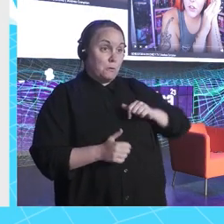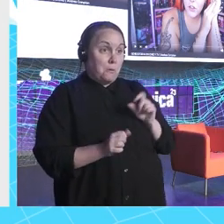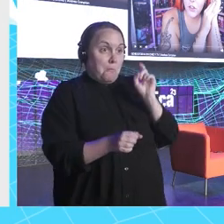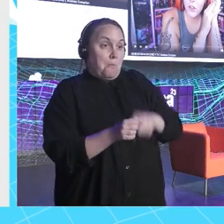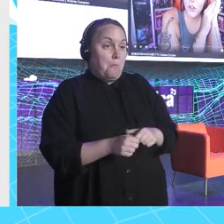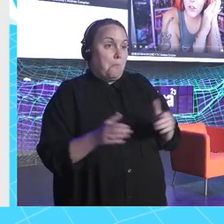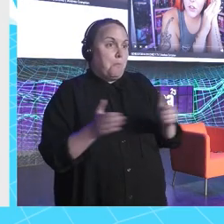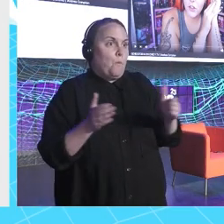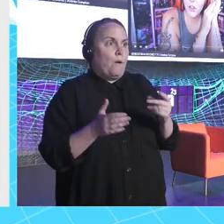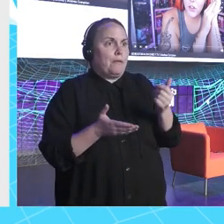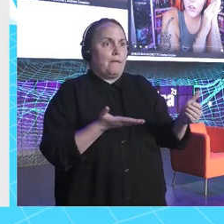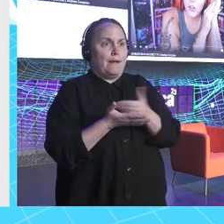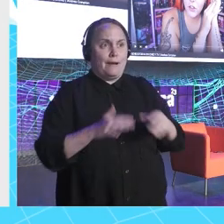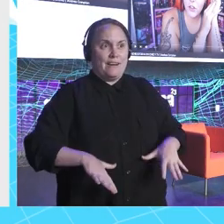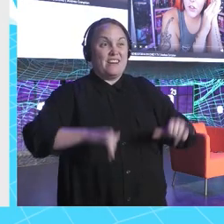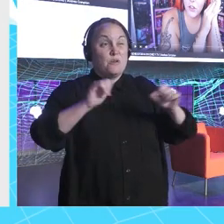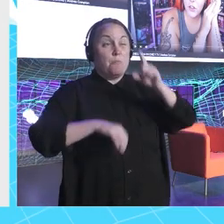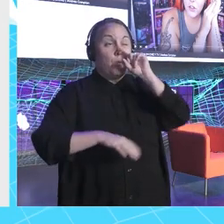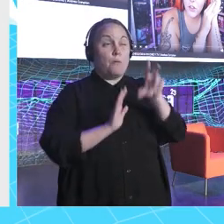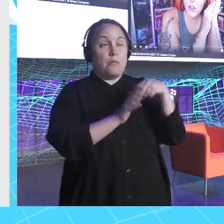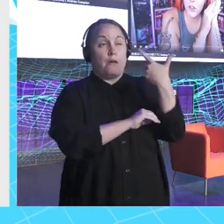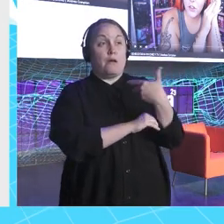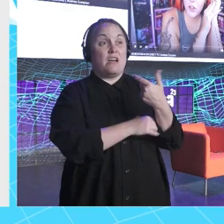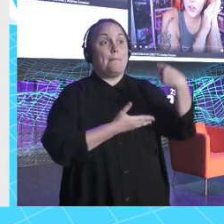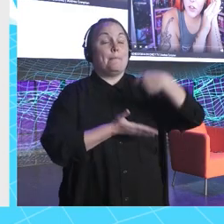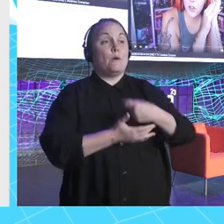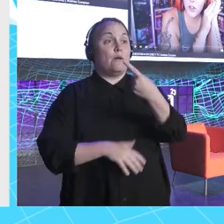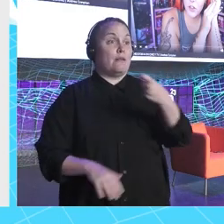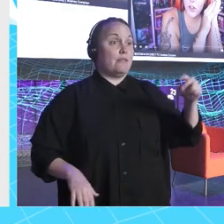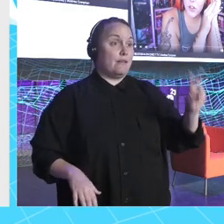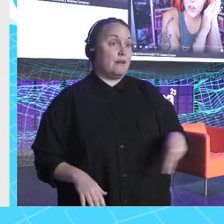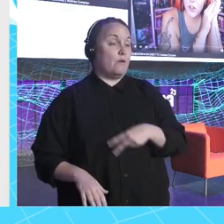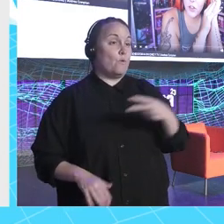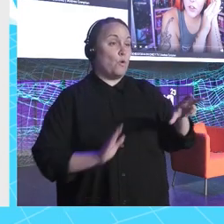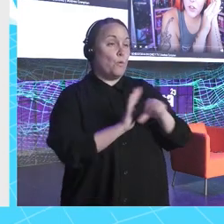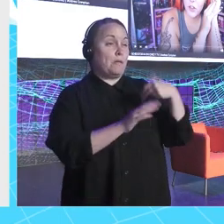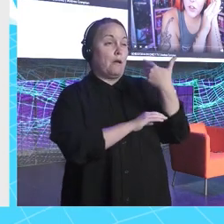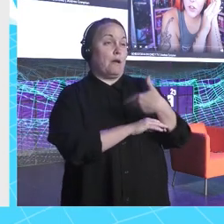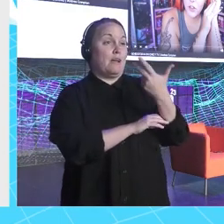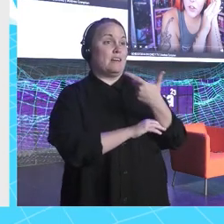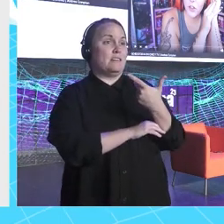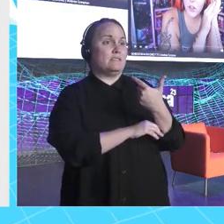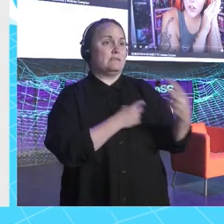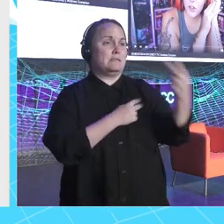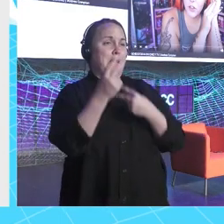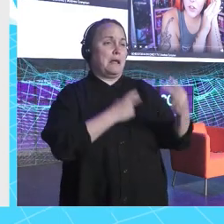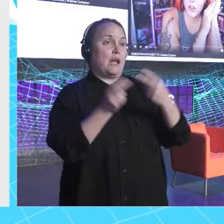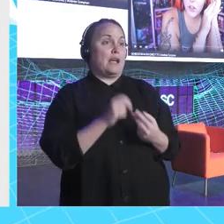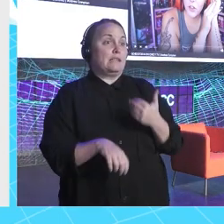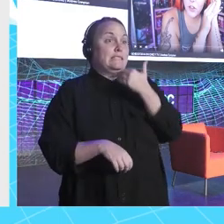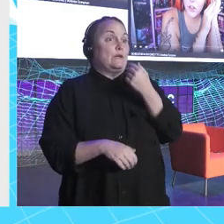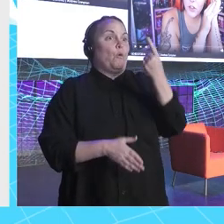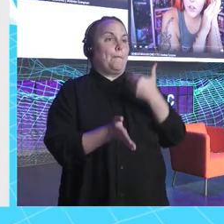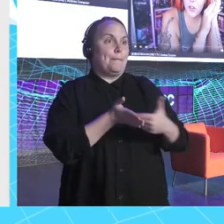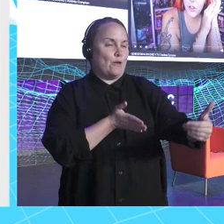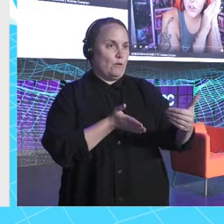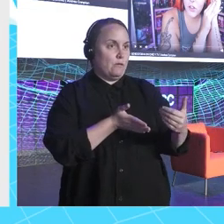Yo recuerdo que hice un vídeo que me pagaron 100 euros por un vídeo que tuvo casi un millón de visitas porque